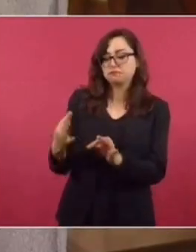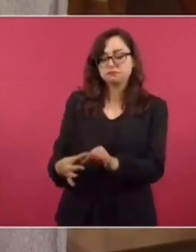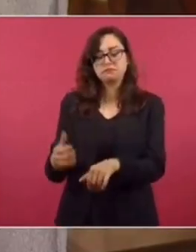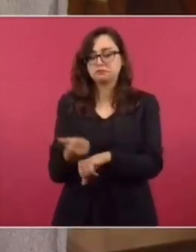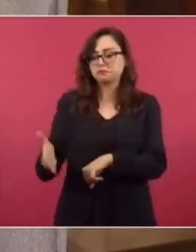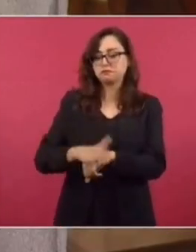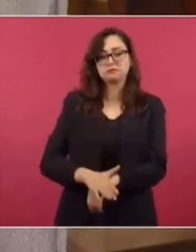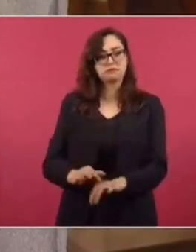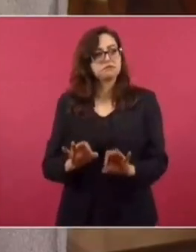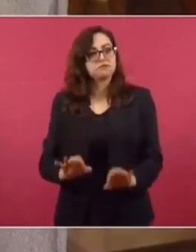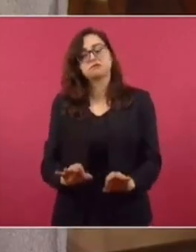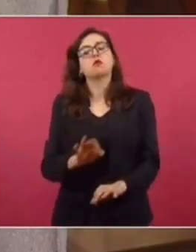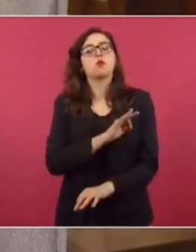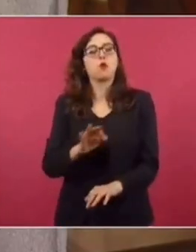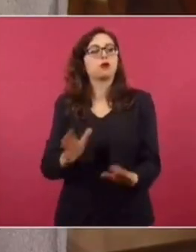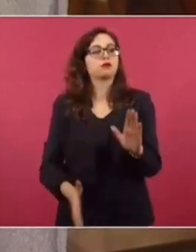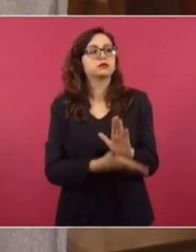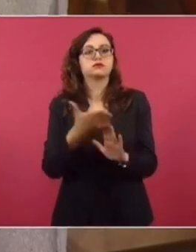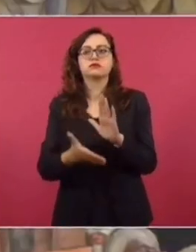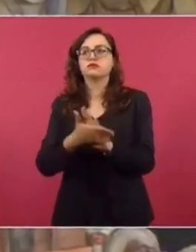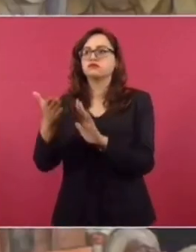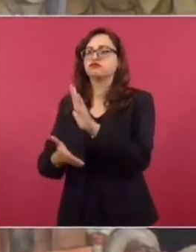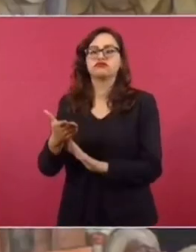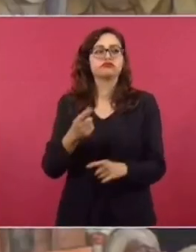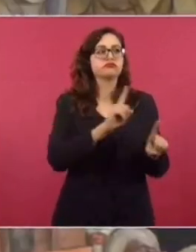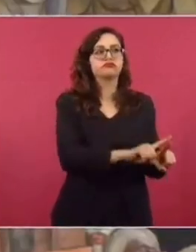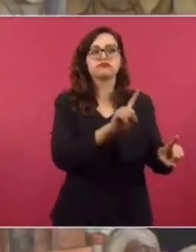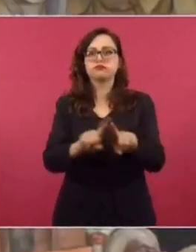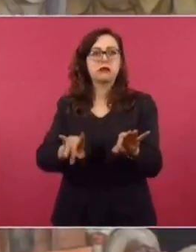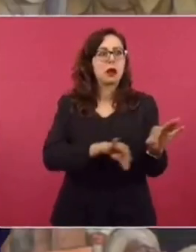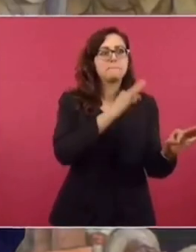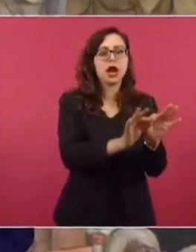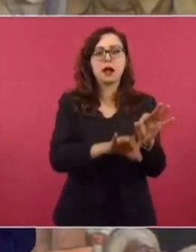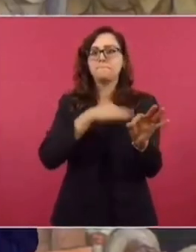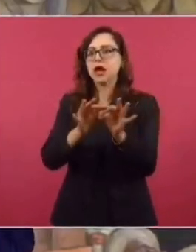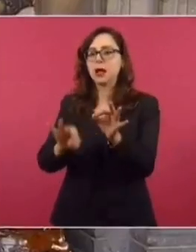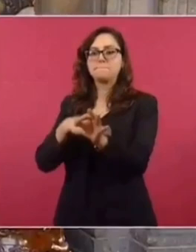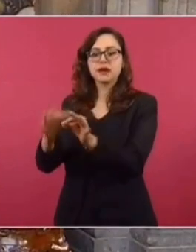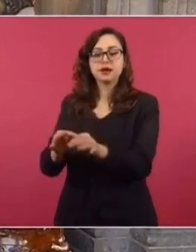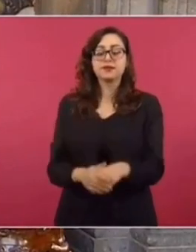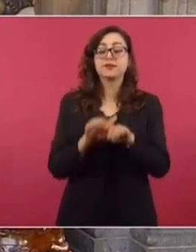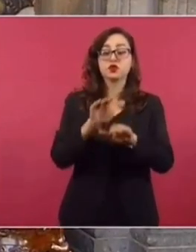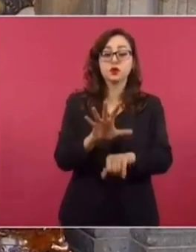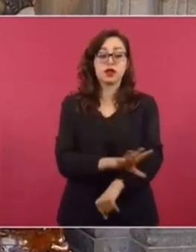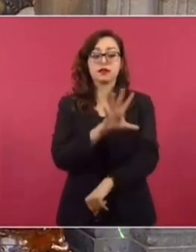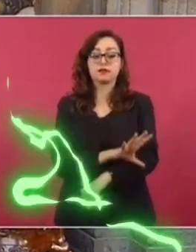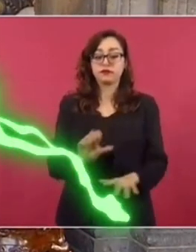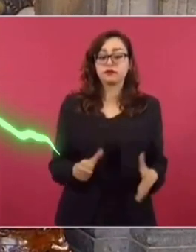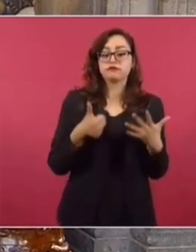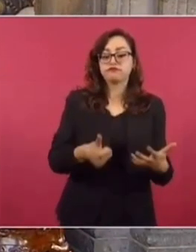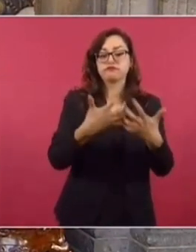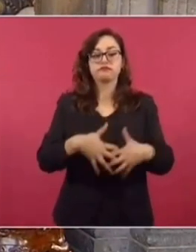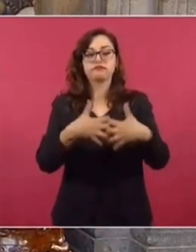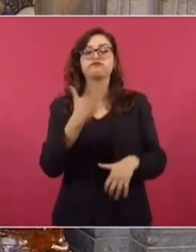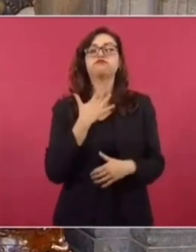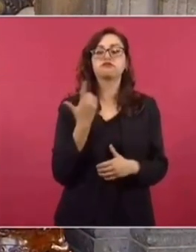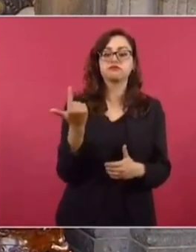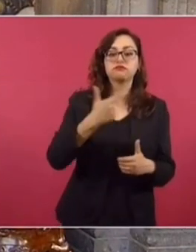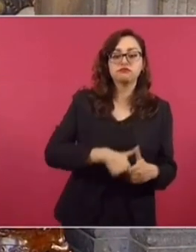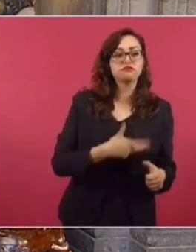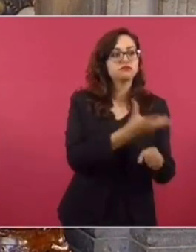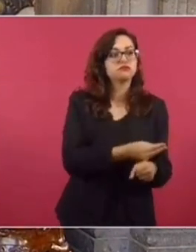la inversión y realizar obras de gran importancia para el desarrollo de México. En el sector energético se ha invertido para rehabilitar las refinerías que recibimos,